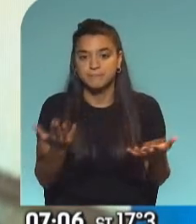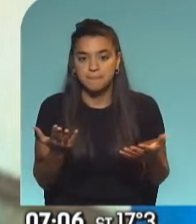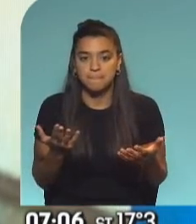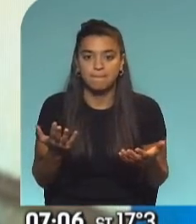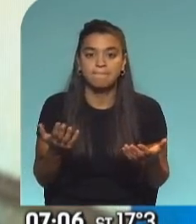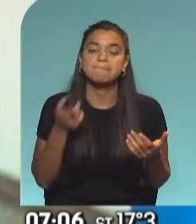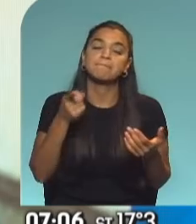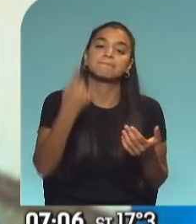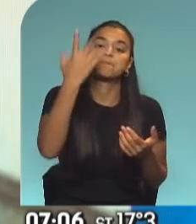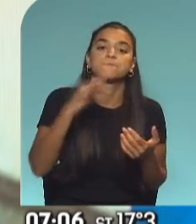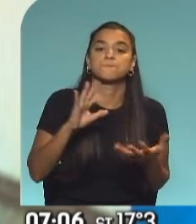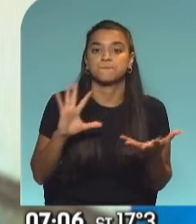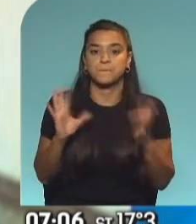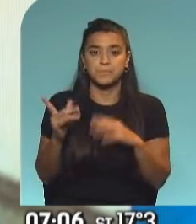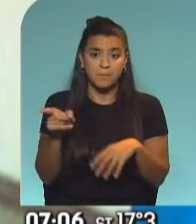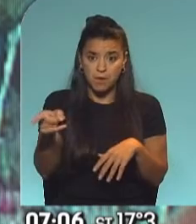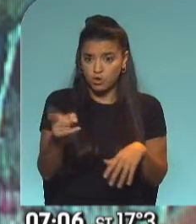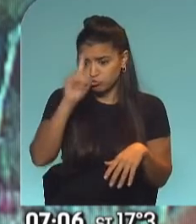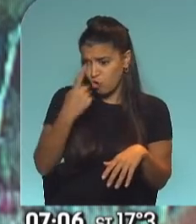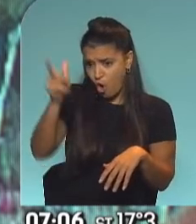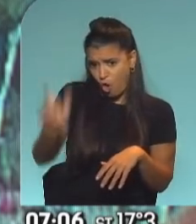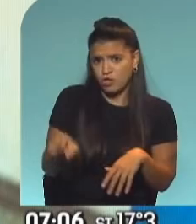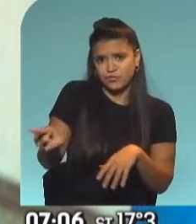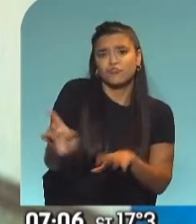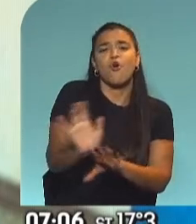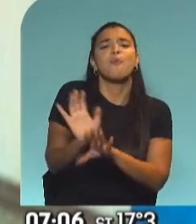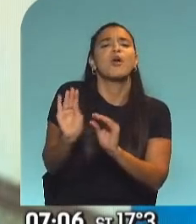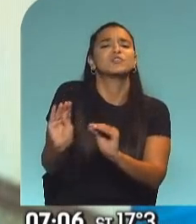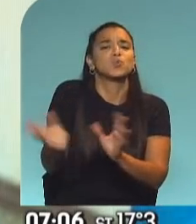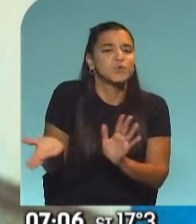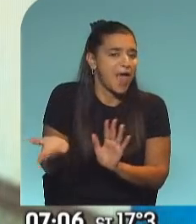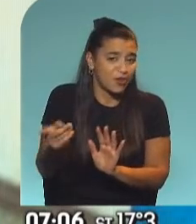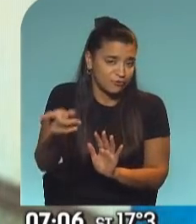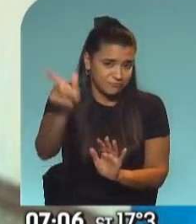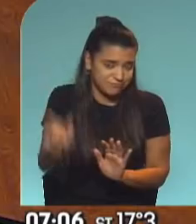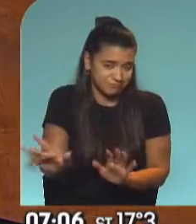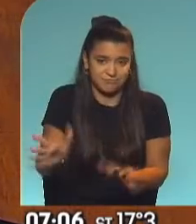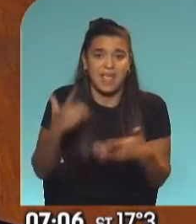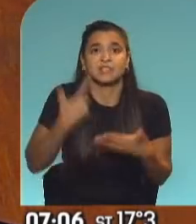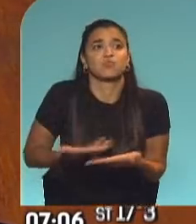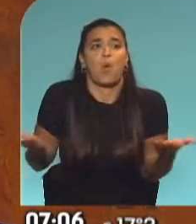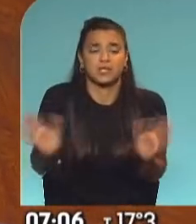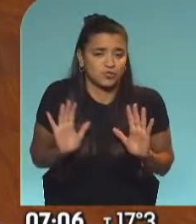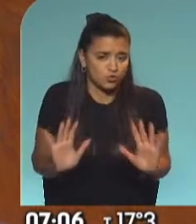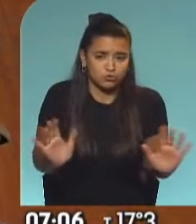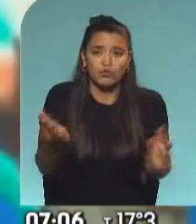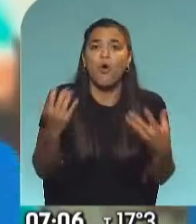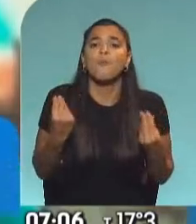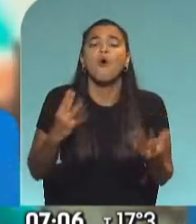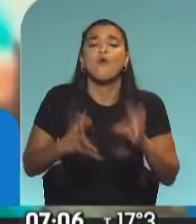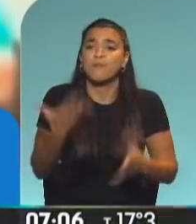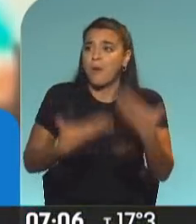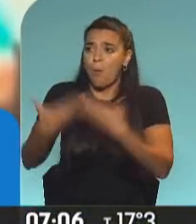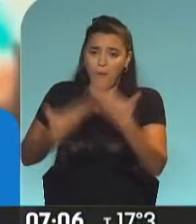es de la única manera que uno... Se lo mancharon solo al Sí, obvio. Están expuestos de cualquier manera. No hay manera de volver atrás. Es una